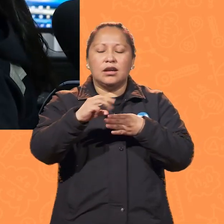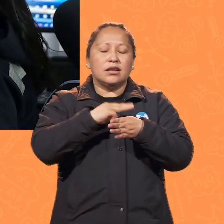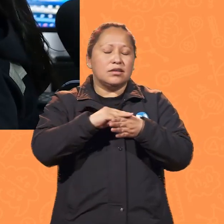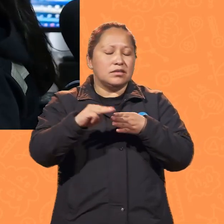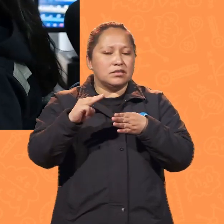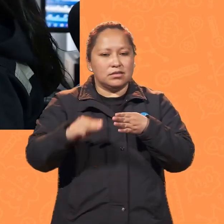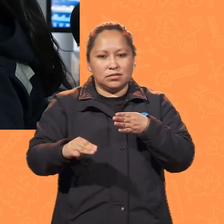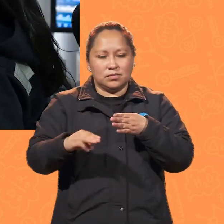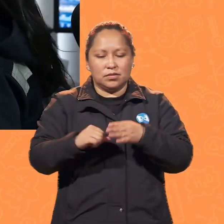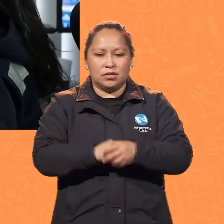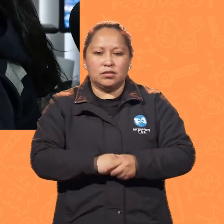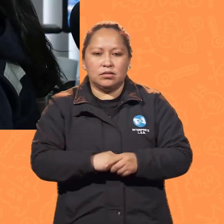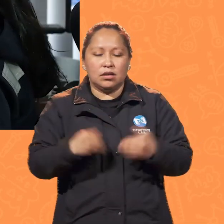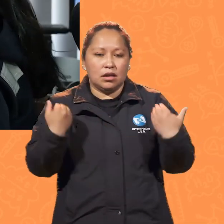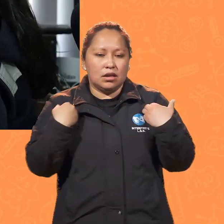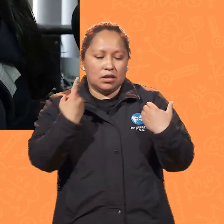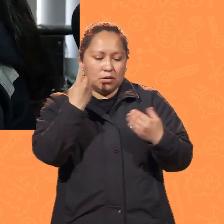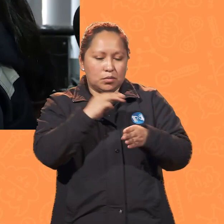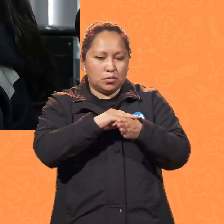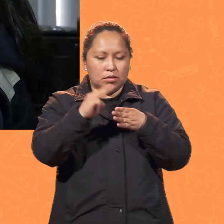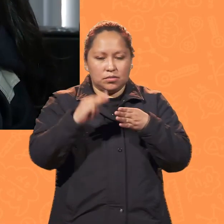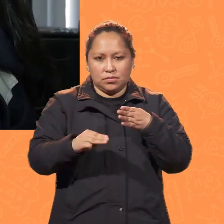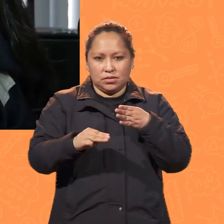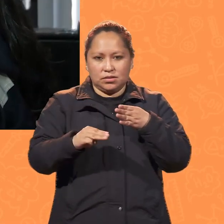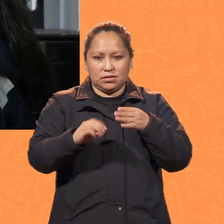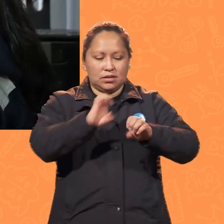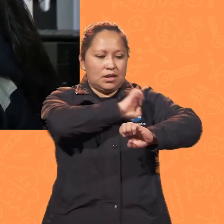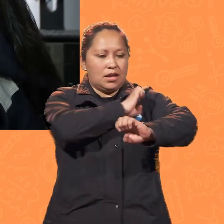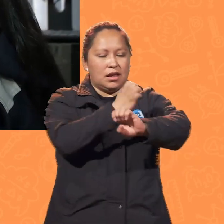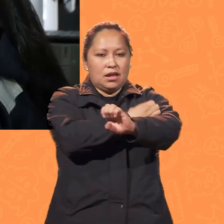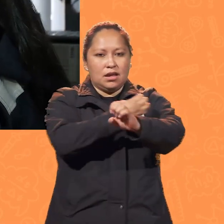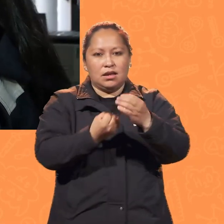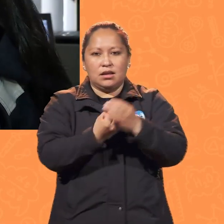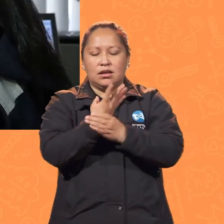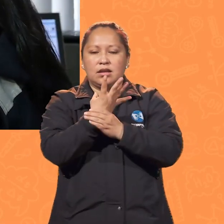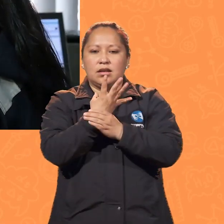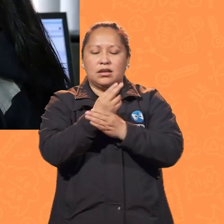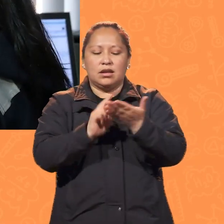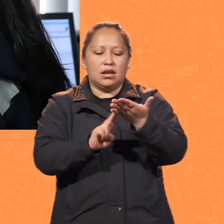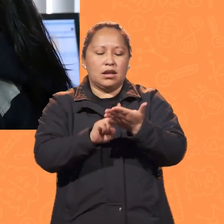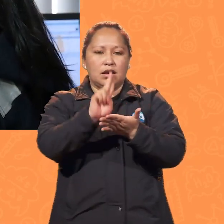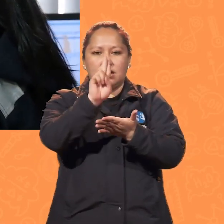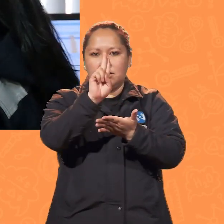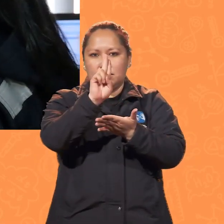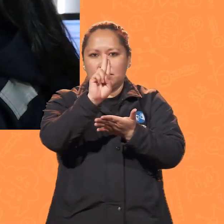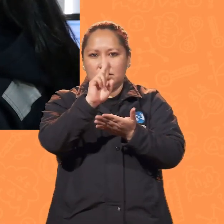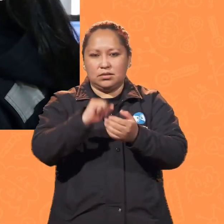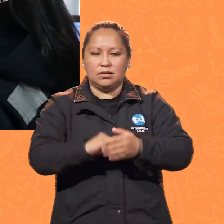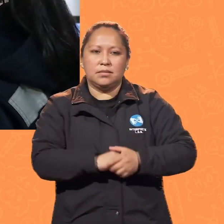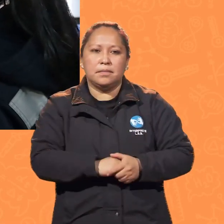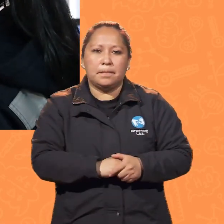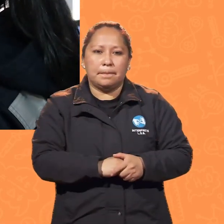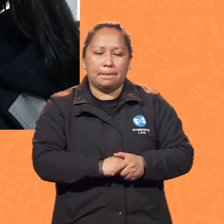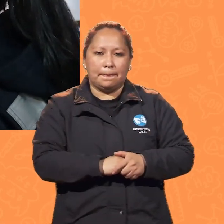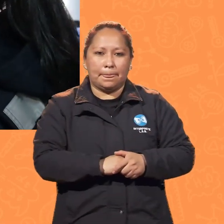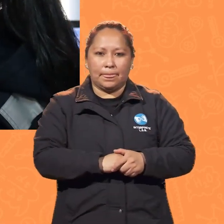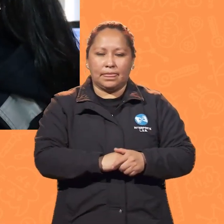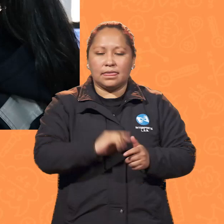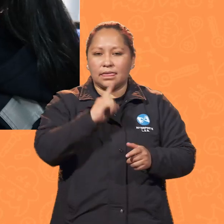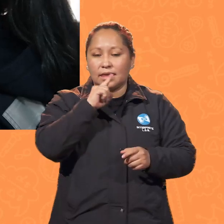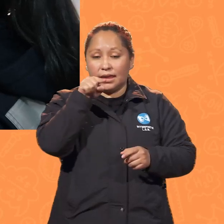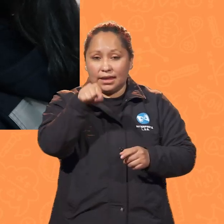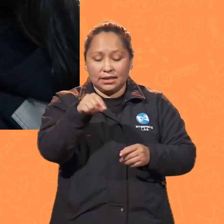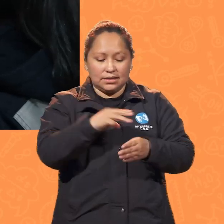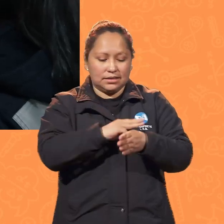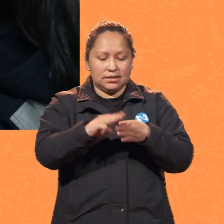Tengo una maestría en energías renovables en generación eléctrica en la Universidad Pública de Navarra. Esa maestría